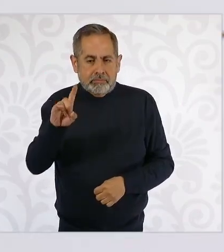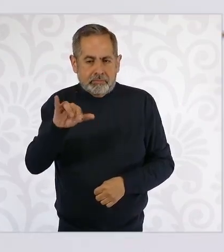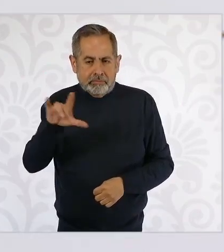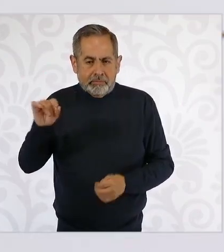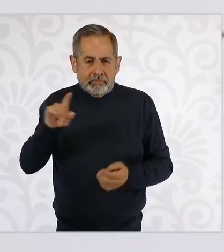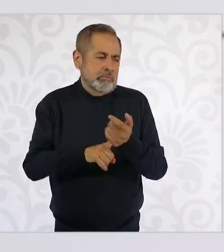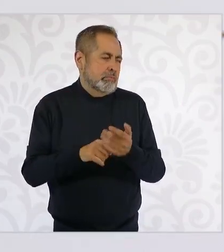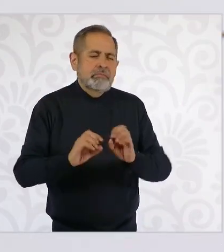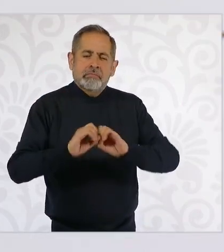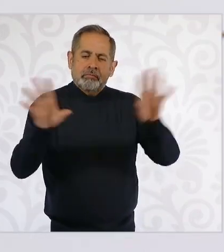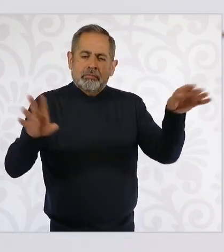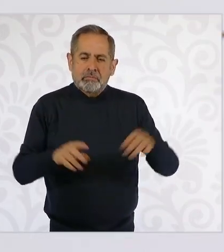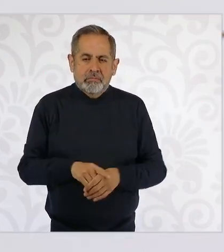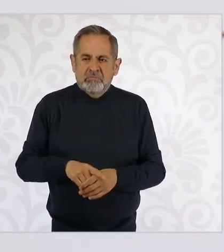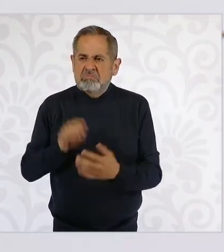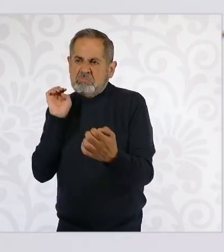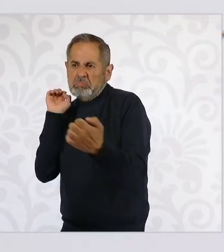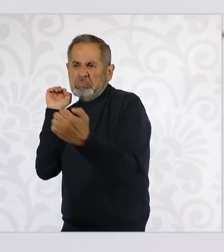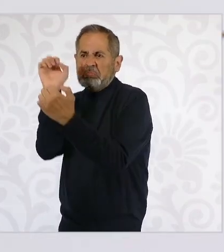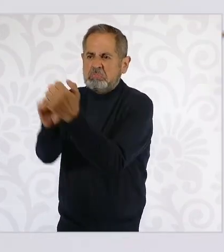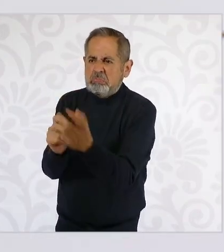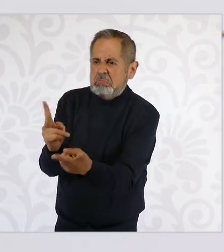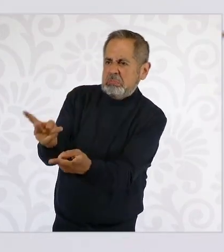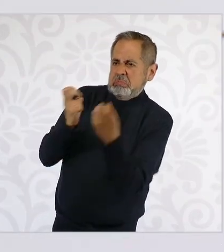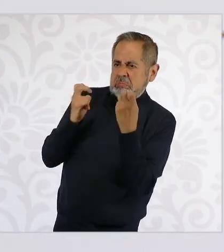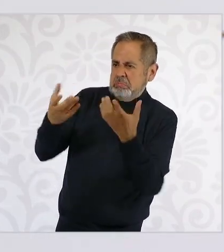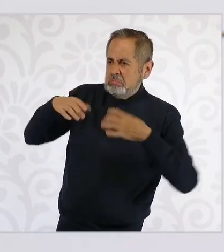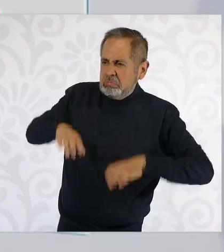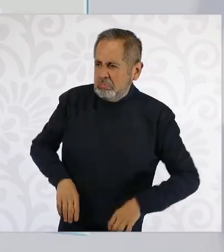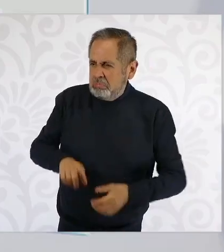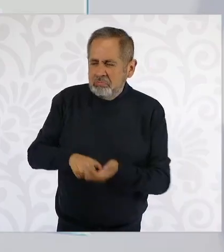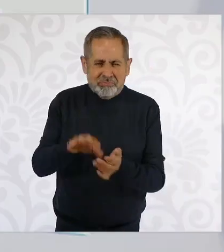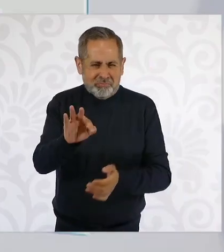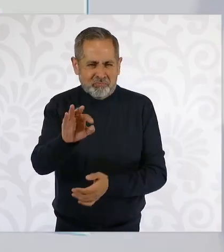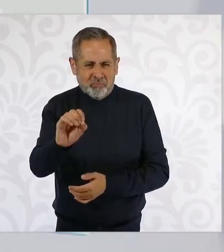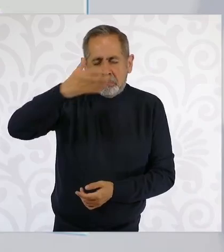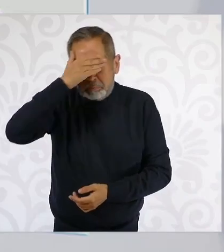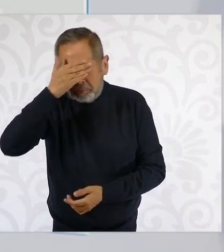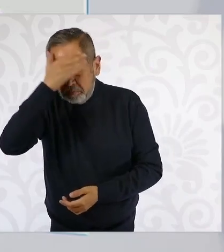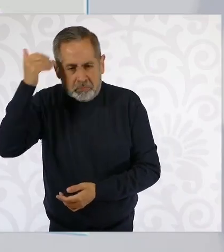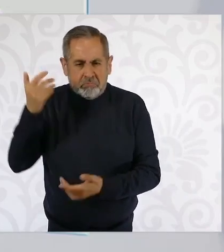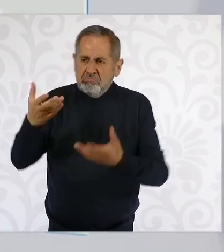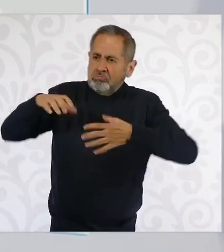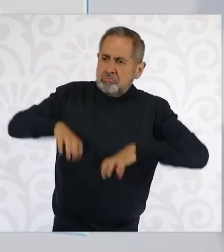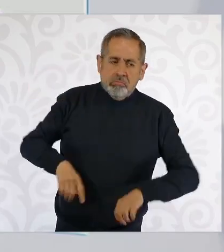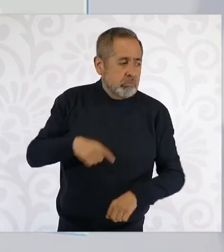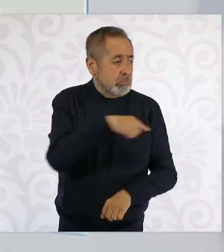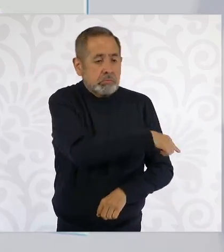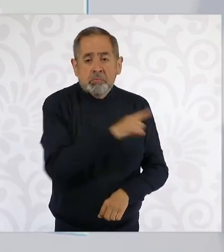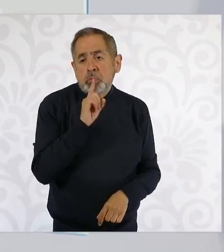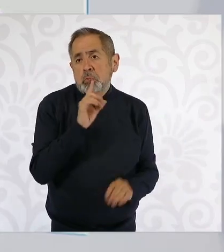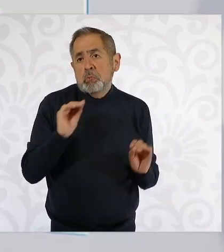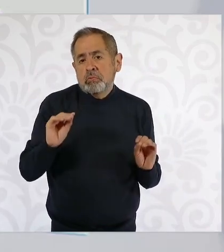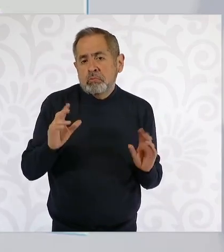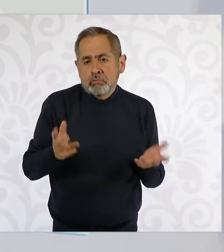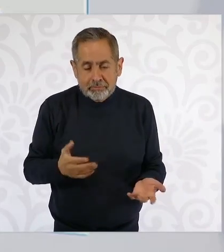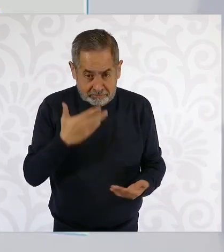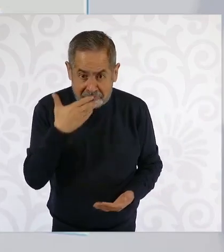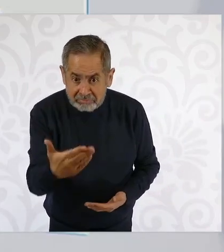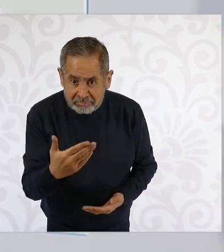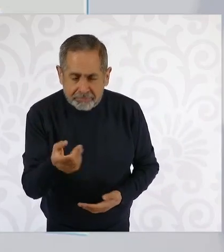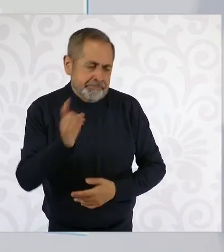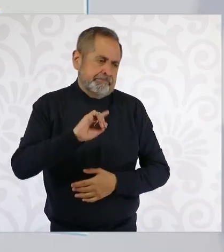pues había un FOBAPROA y el pueblo no estaba tan consciente y organizado como ahora. Pero eso no quiere decir que estuviera a favor.